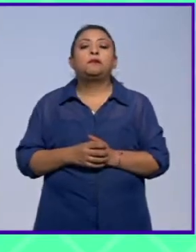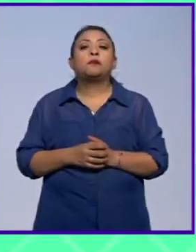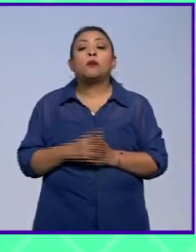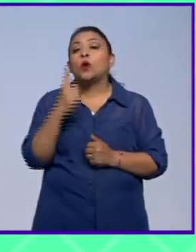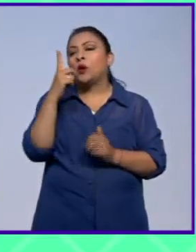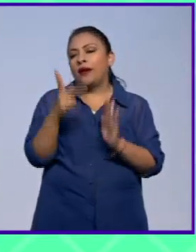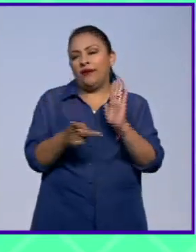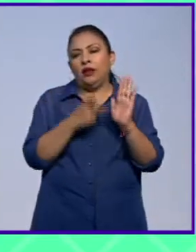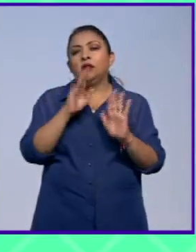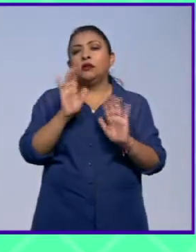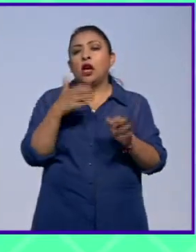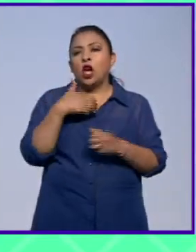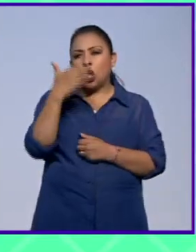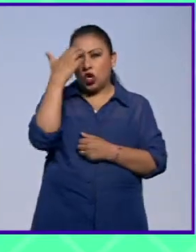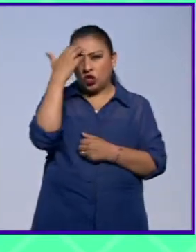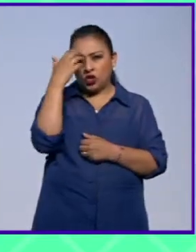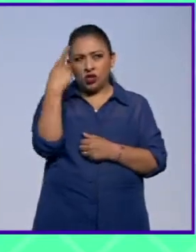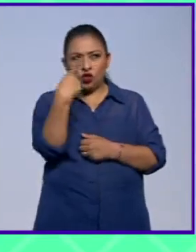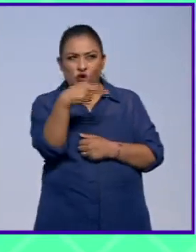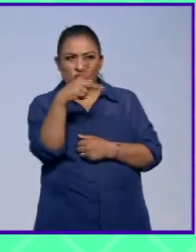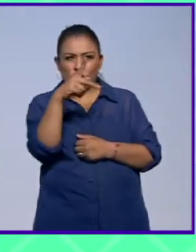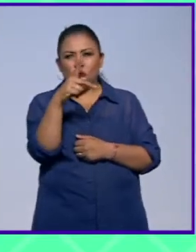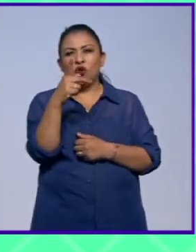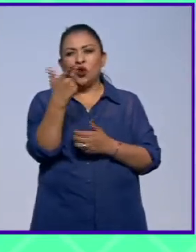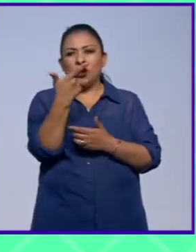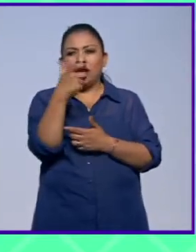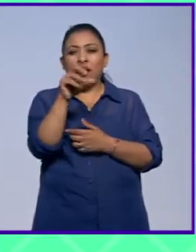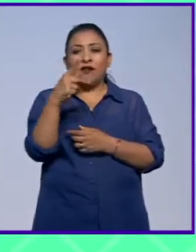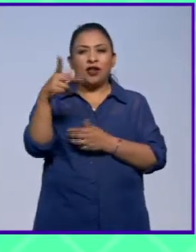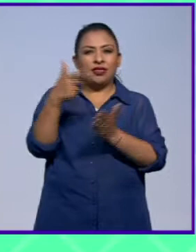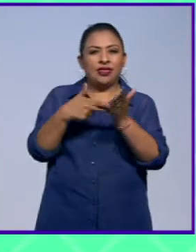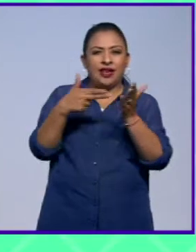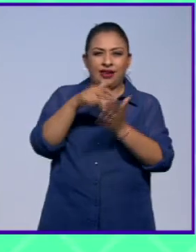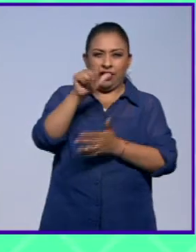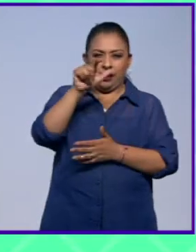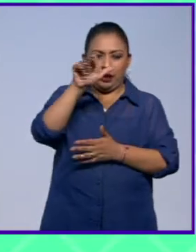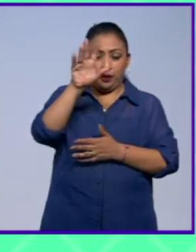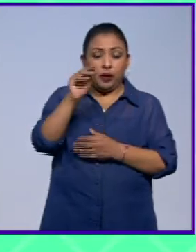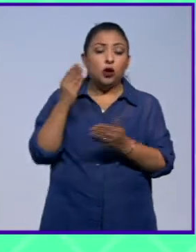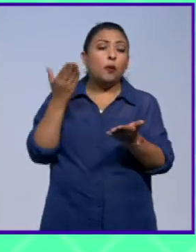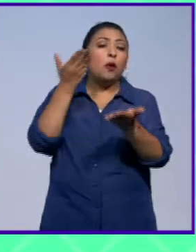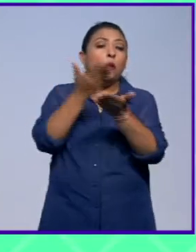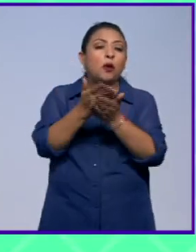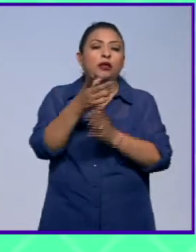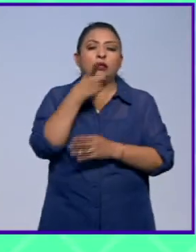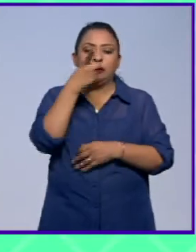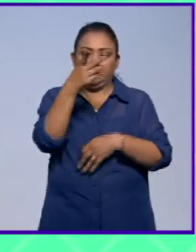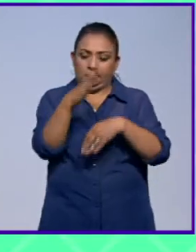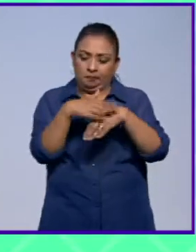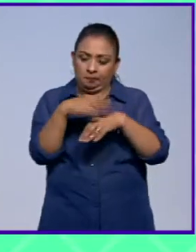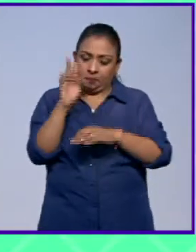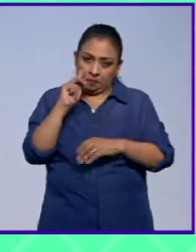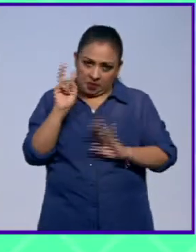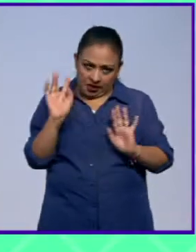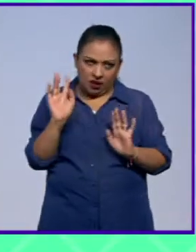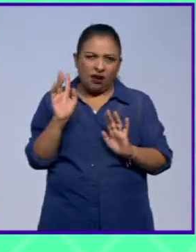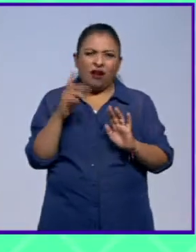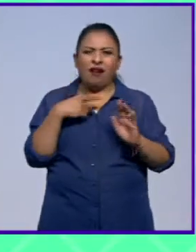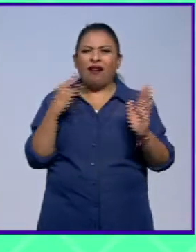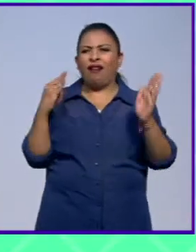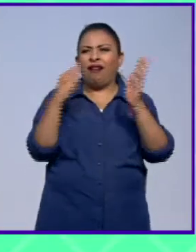conocí esta obra gráfica en el taller de Alberto, la propuesta fue decir, mira Alberto, no la